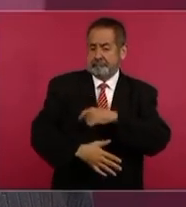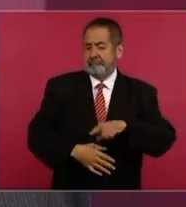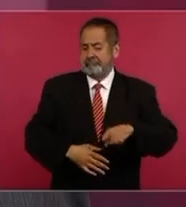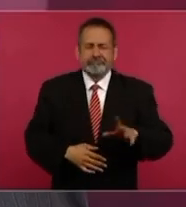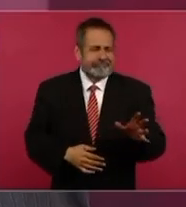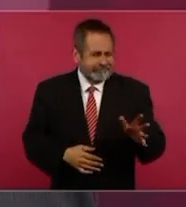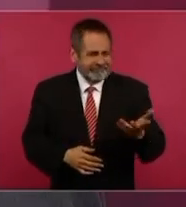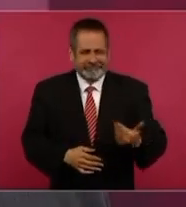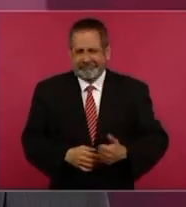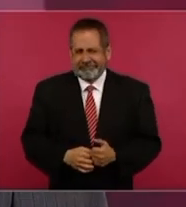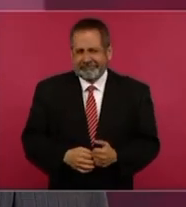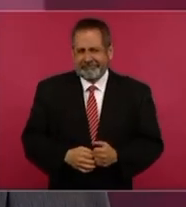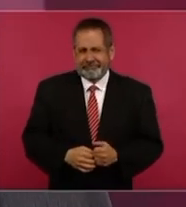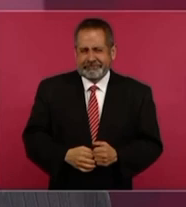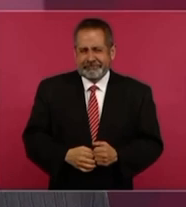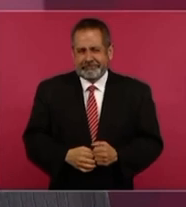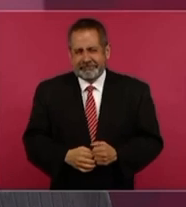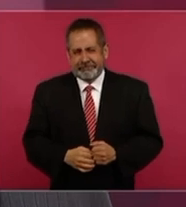si empieza